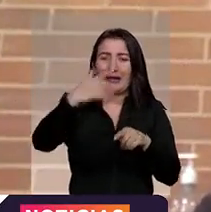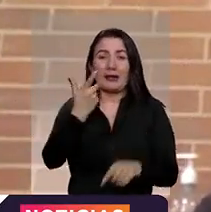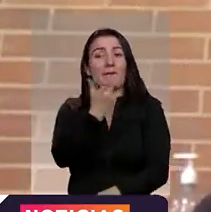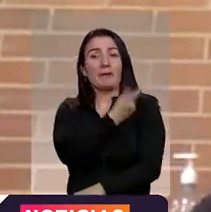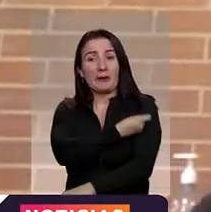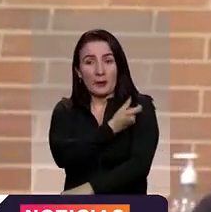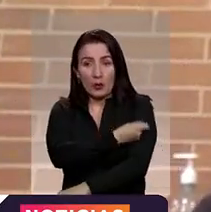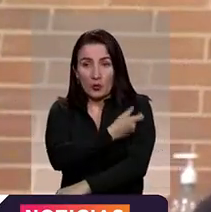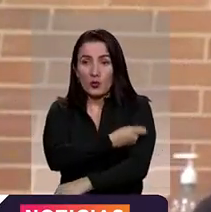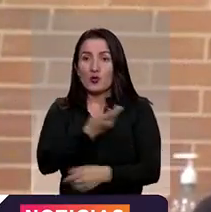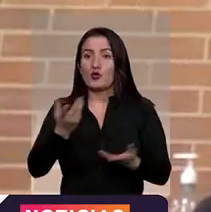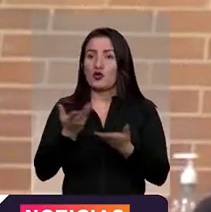vacunen, a que nos vacunemos. Entonces, invitarlos a